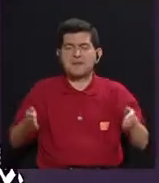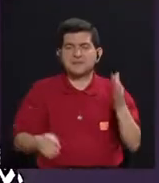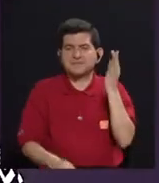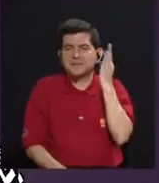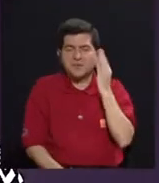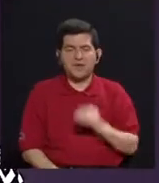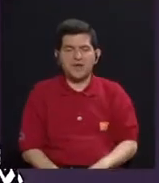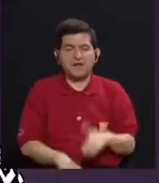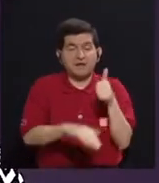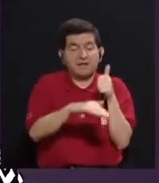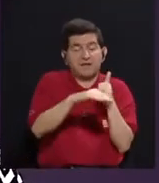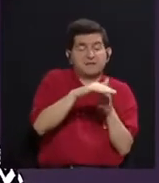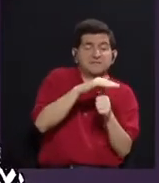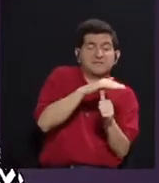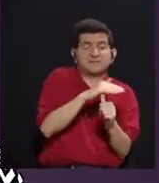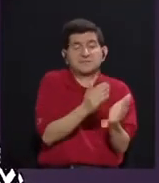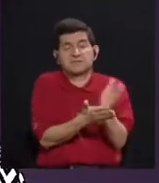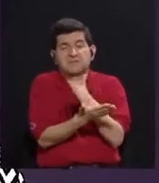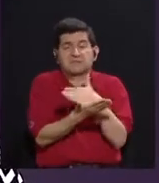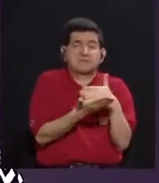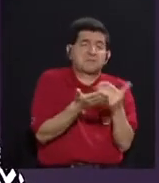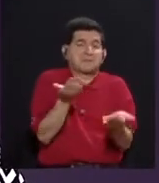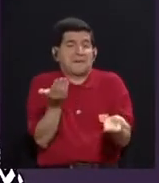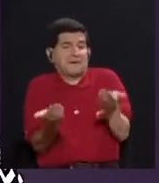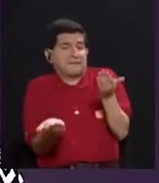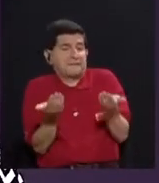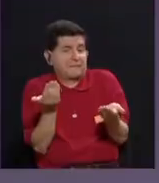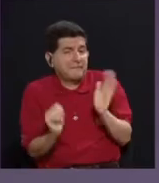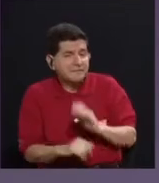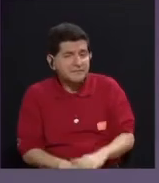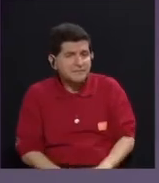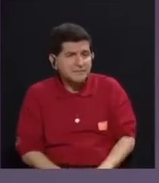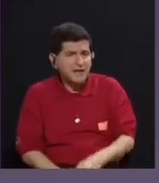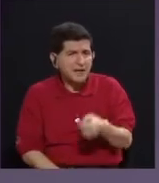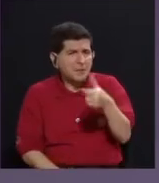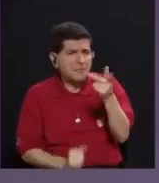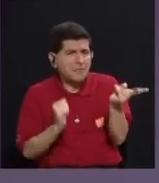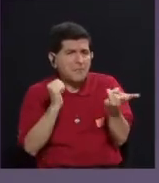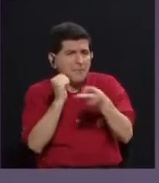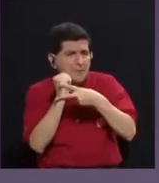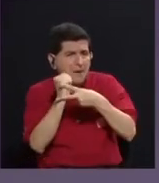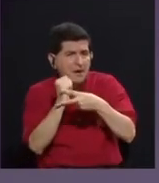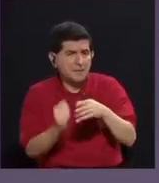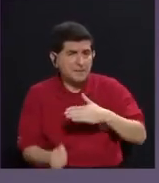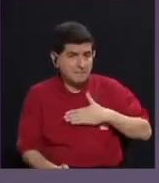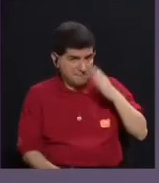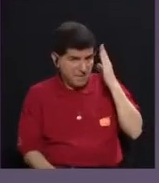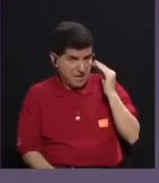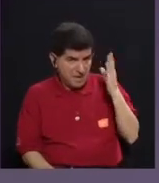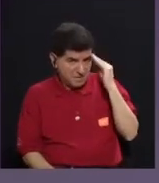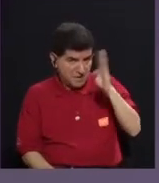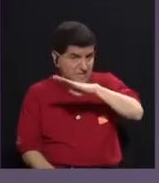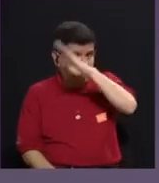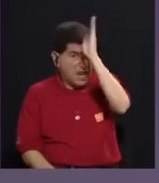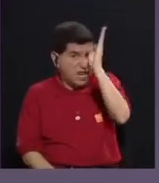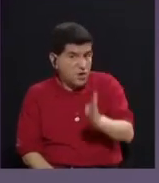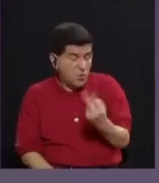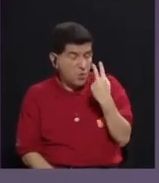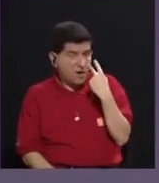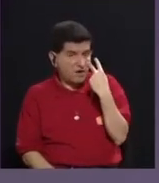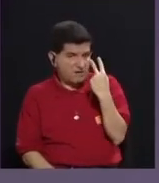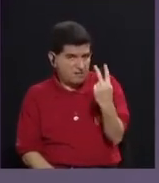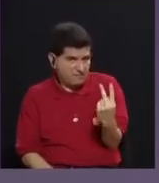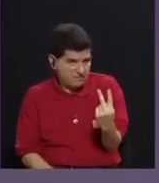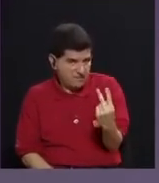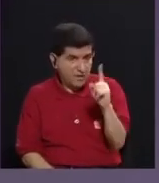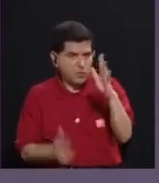ahí media oscura, media escondida. Pocas veces, en mi experiencia, casi nunca, he visto un